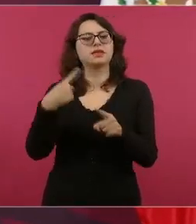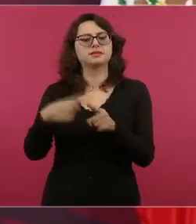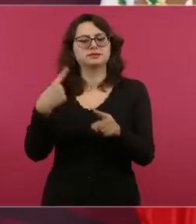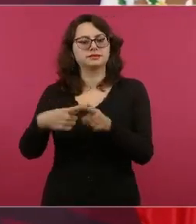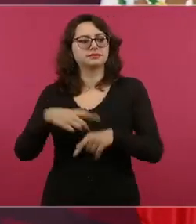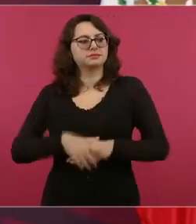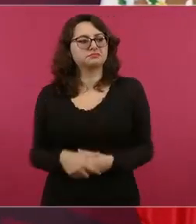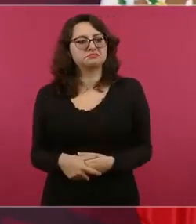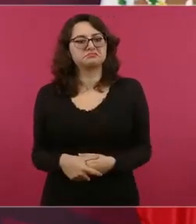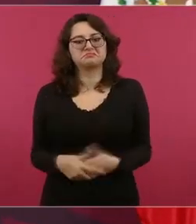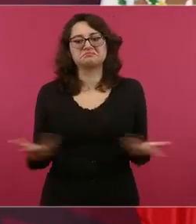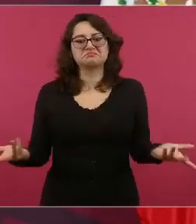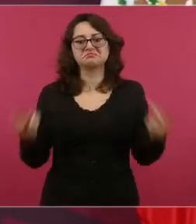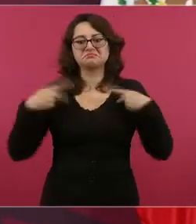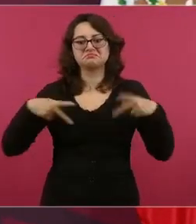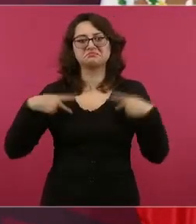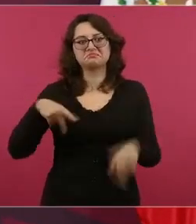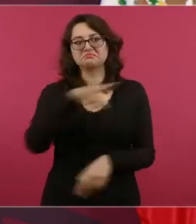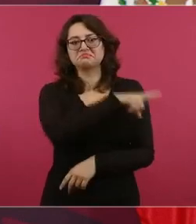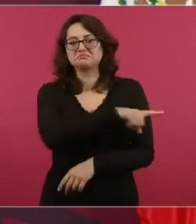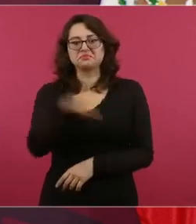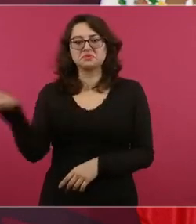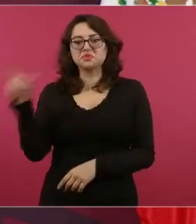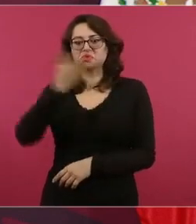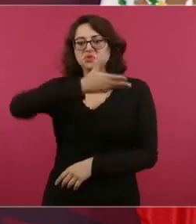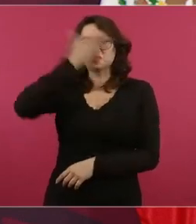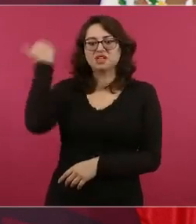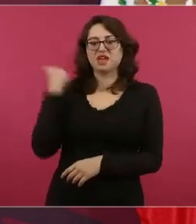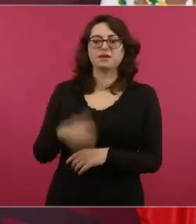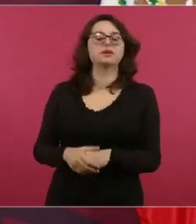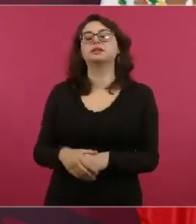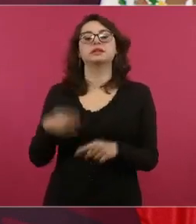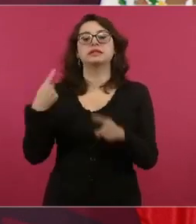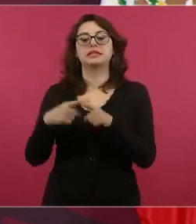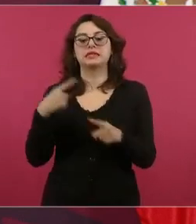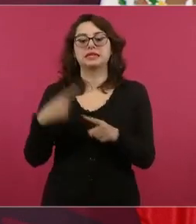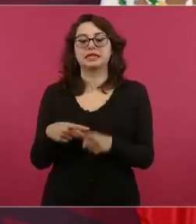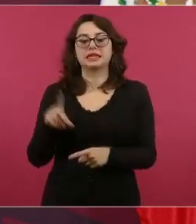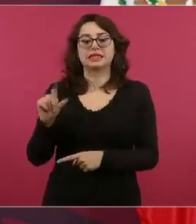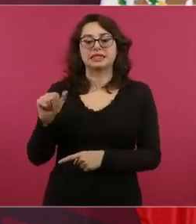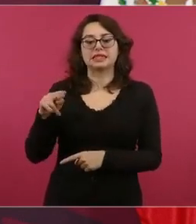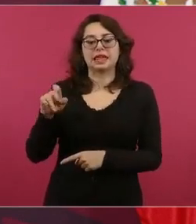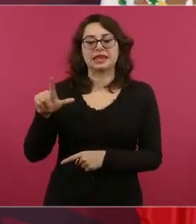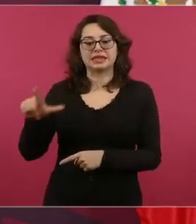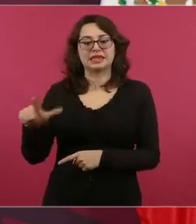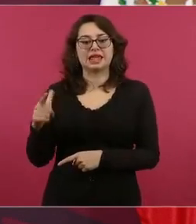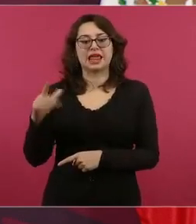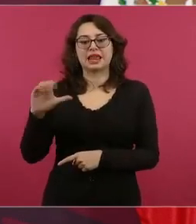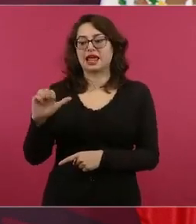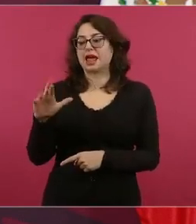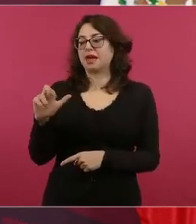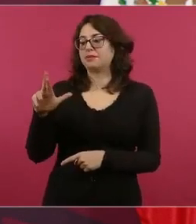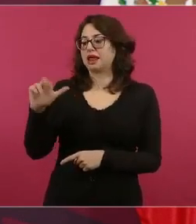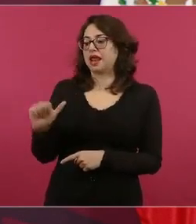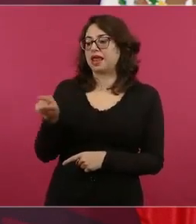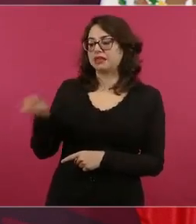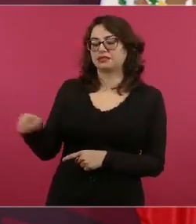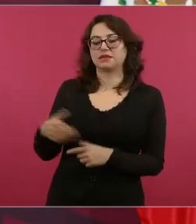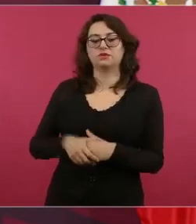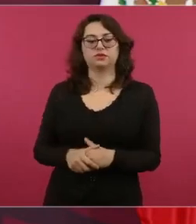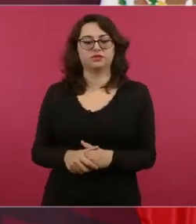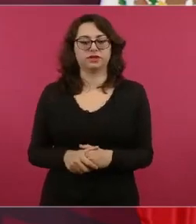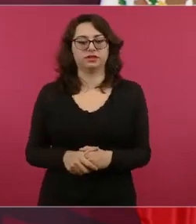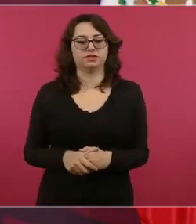porque era un periodista excepcional, opositor al régimen